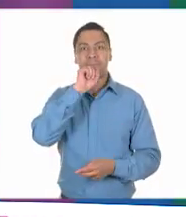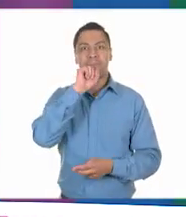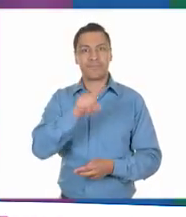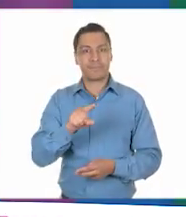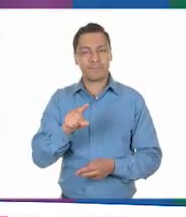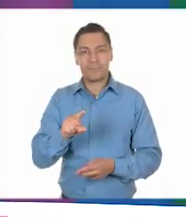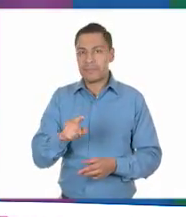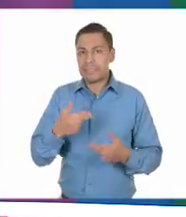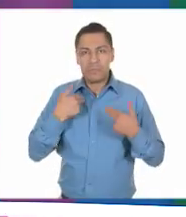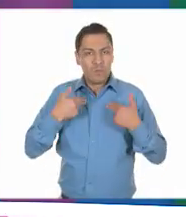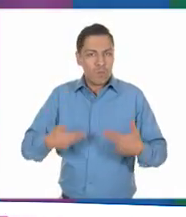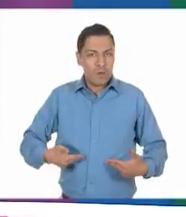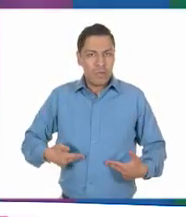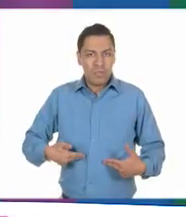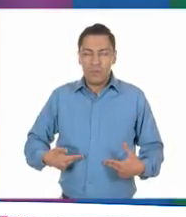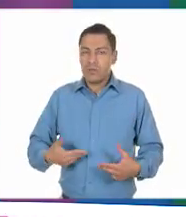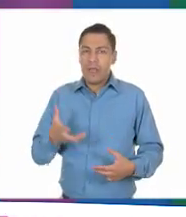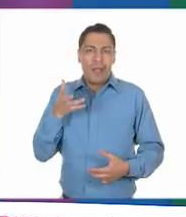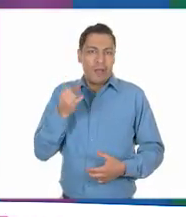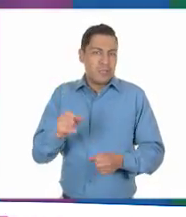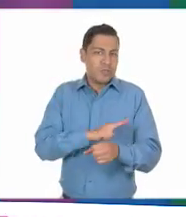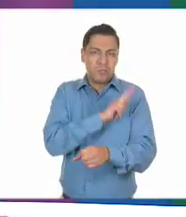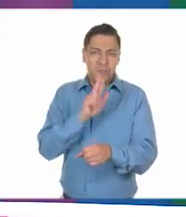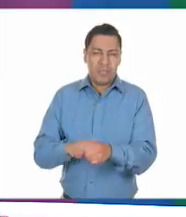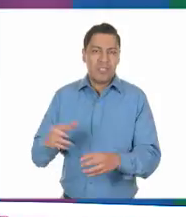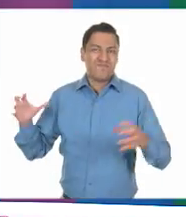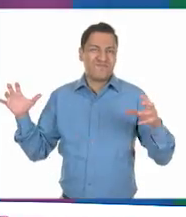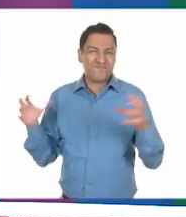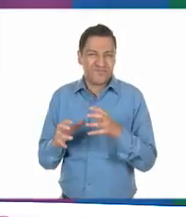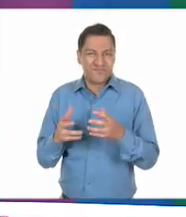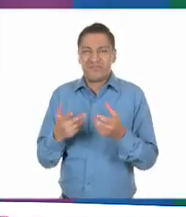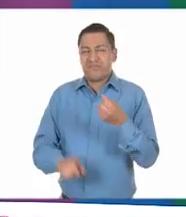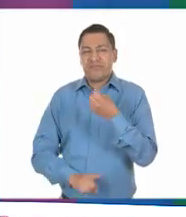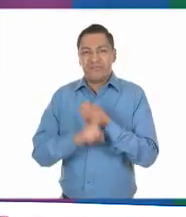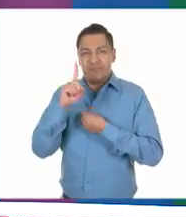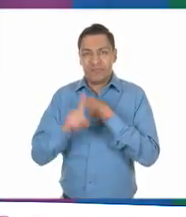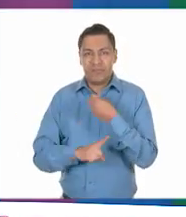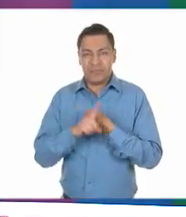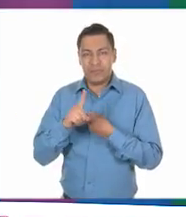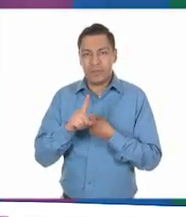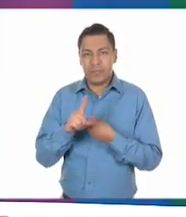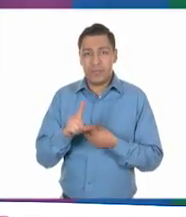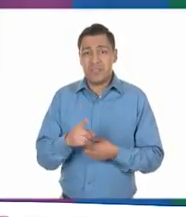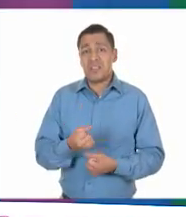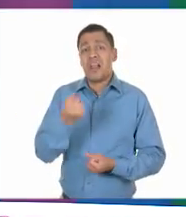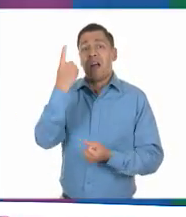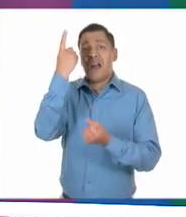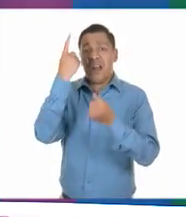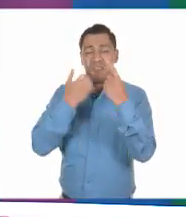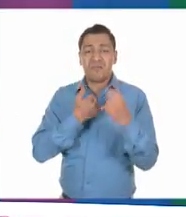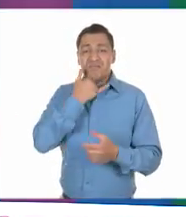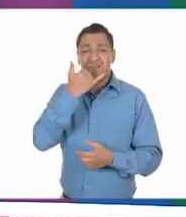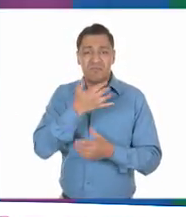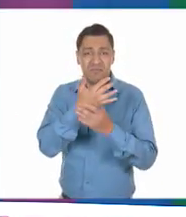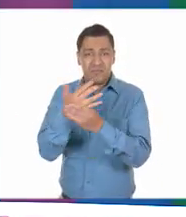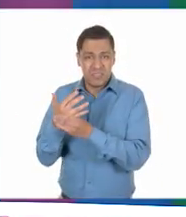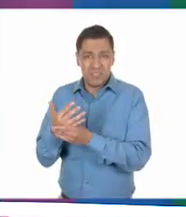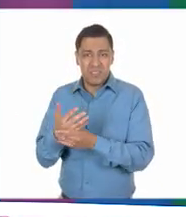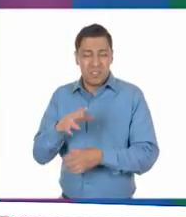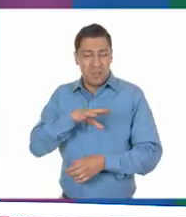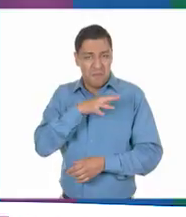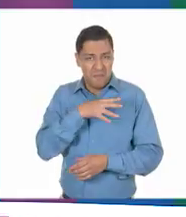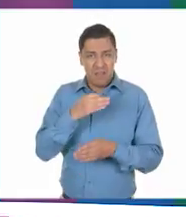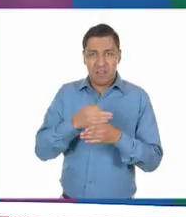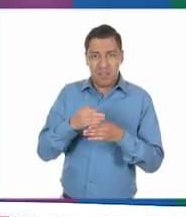sociales a menudo tenemos conflictos porque, pues, se ha creído erróneamente que nuestro origen étnico, color de